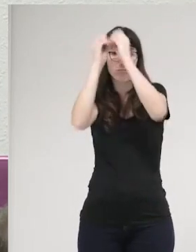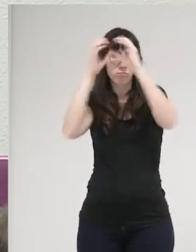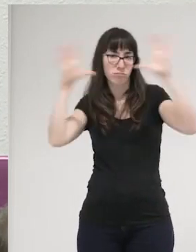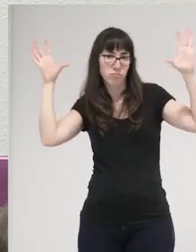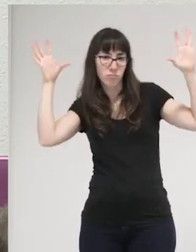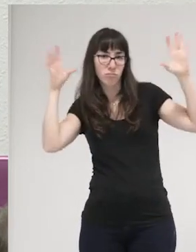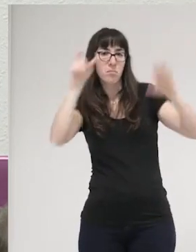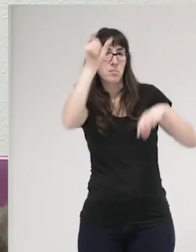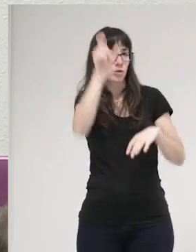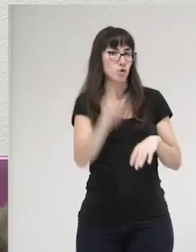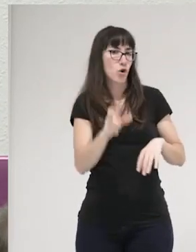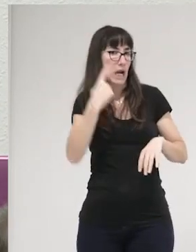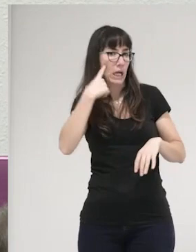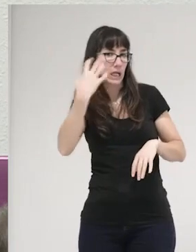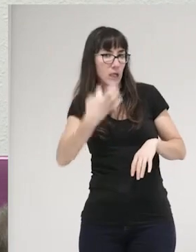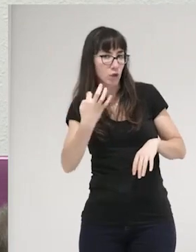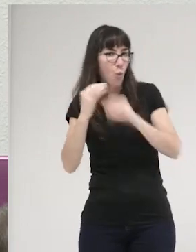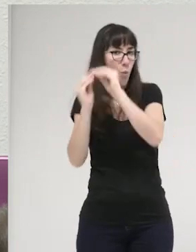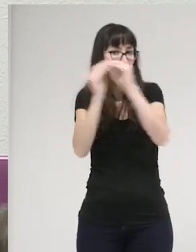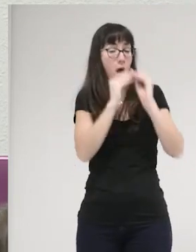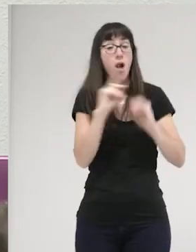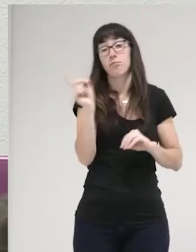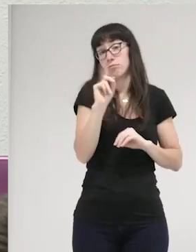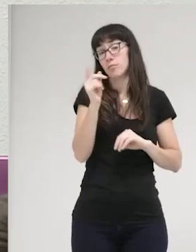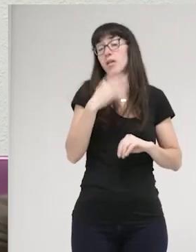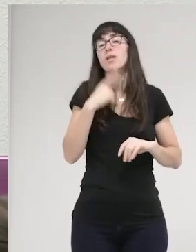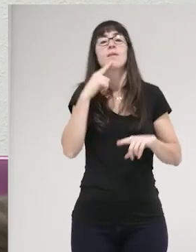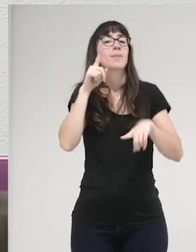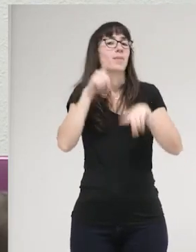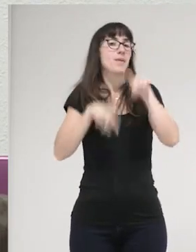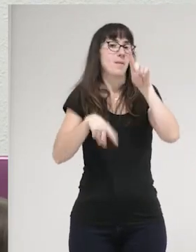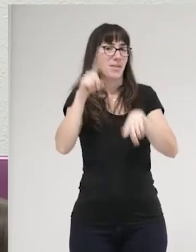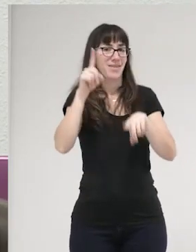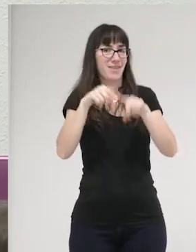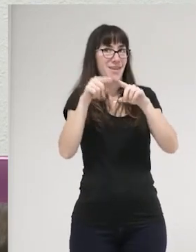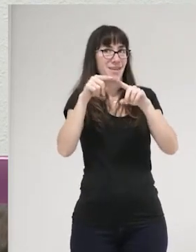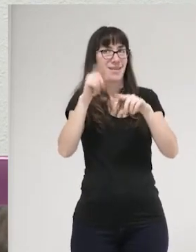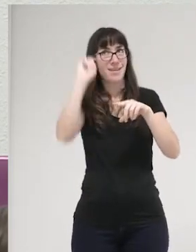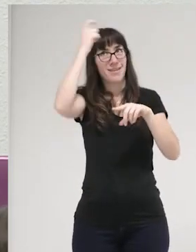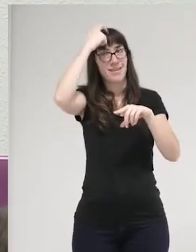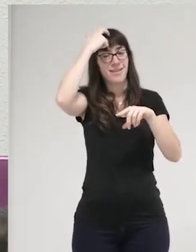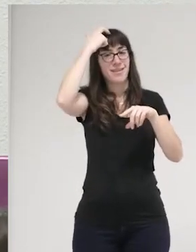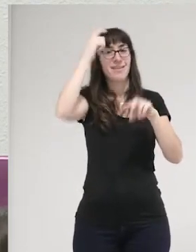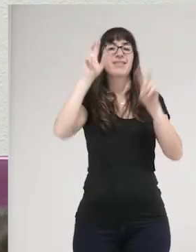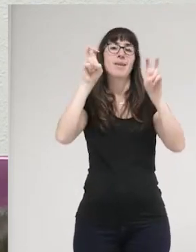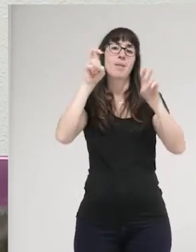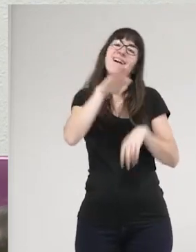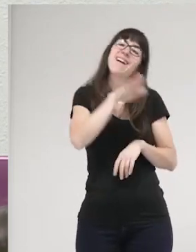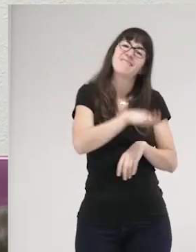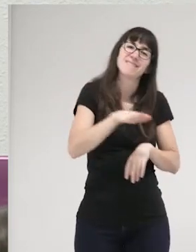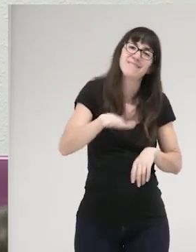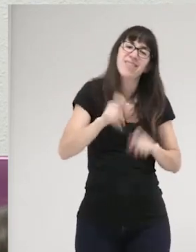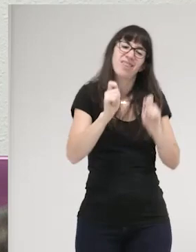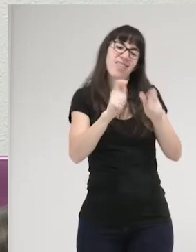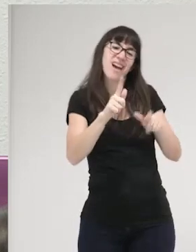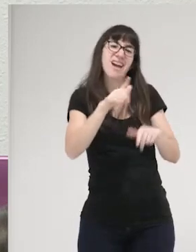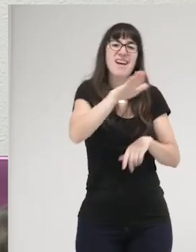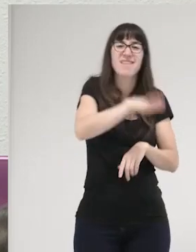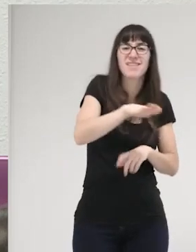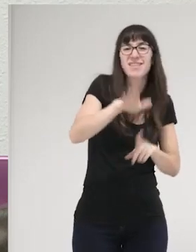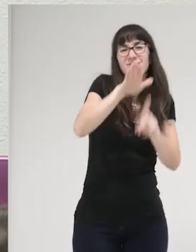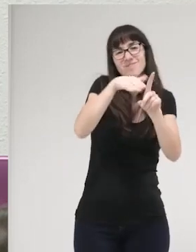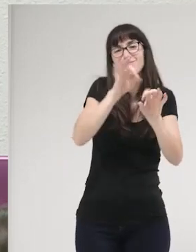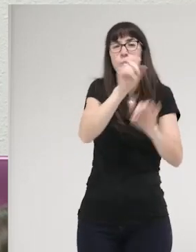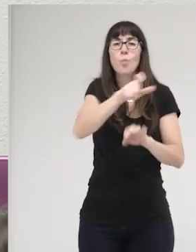persona de riesgo ¿no? porque todo esto también tiene que ver con esas ideas también infantiles ¿no? de alguna forma infantilizantes hacia las